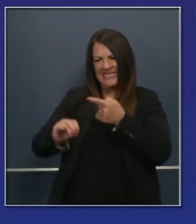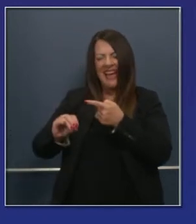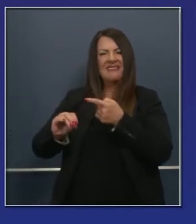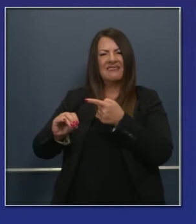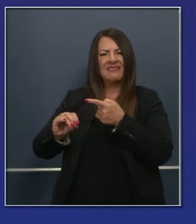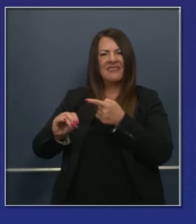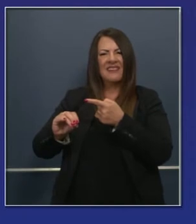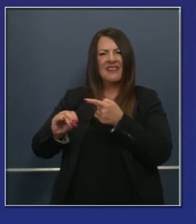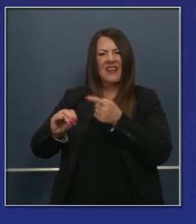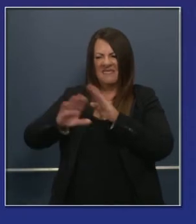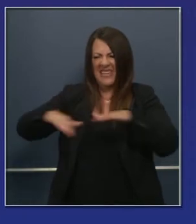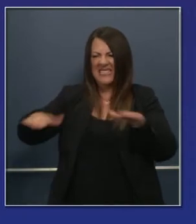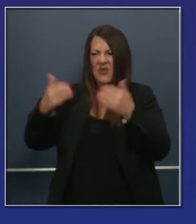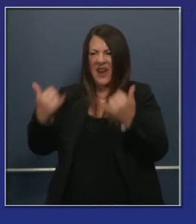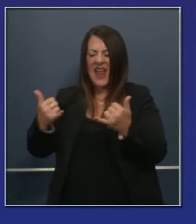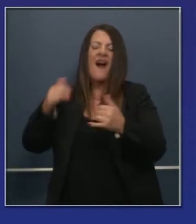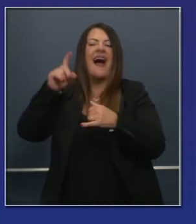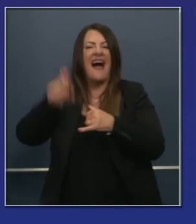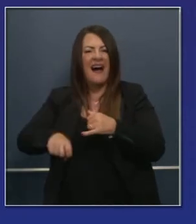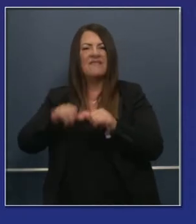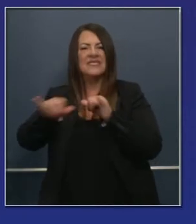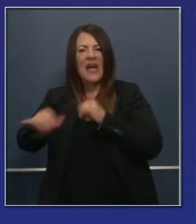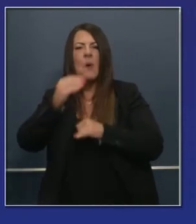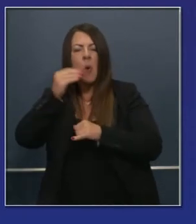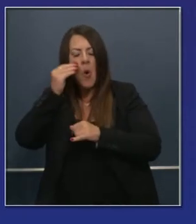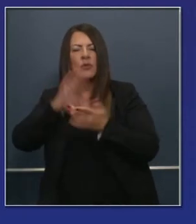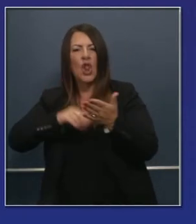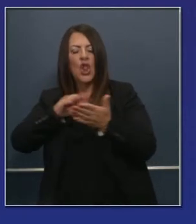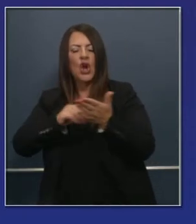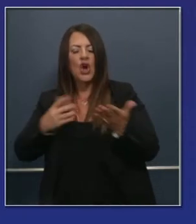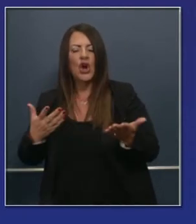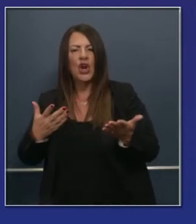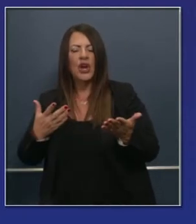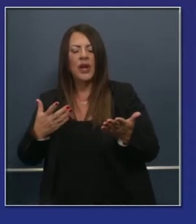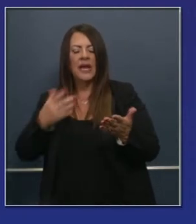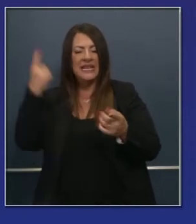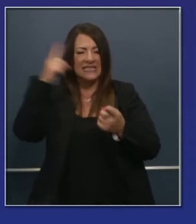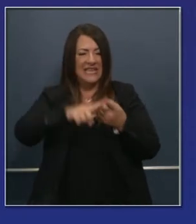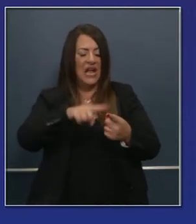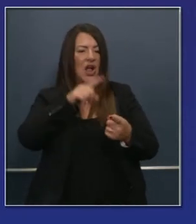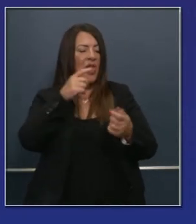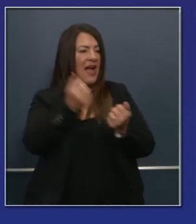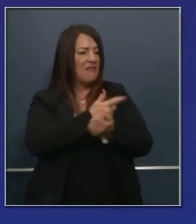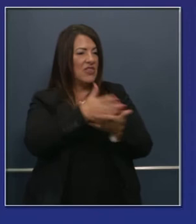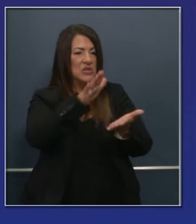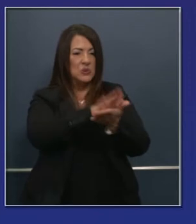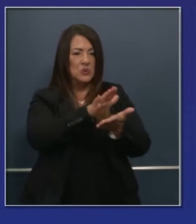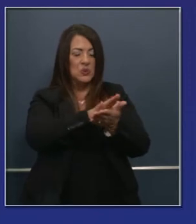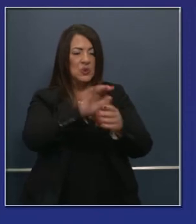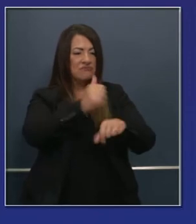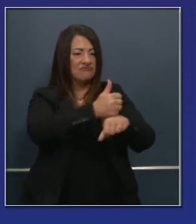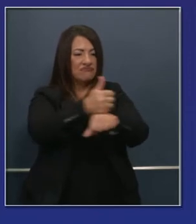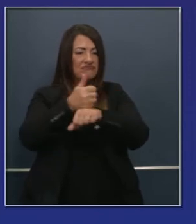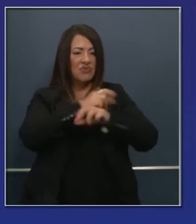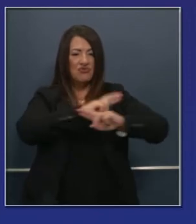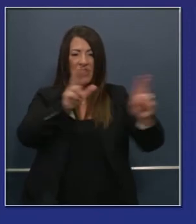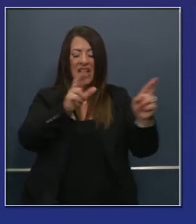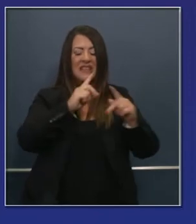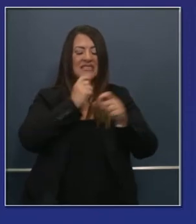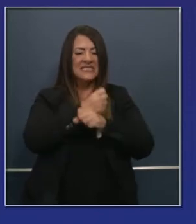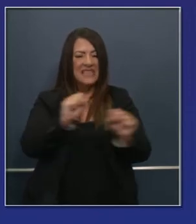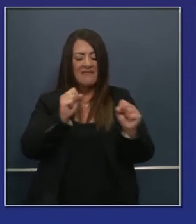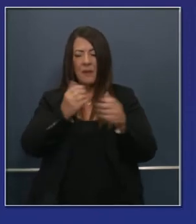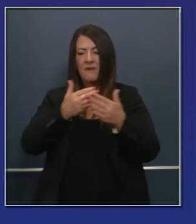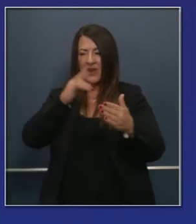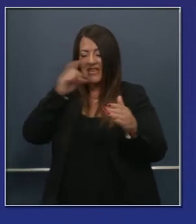están listas y esta es una forma de hacer que todo esto sea justo para todos hasta que tengamos la disponibilidad